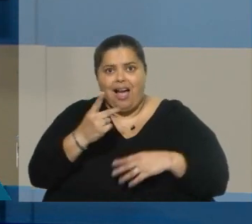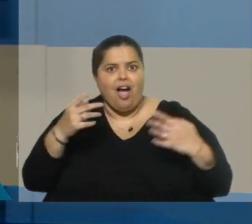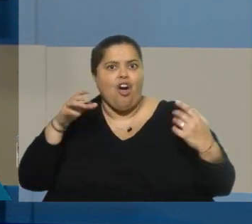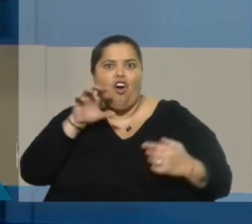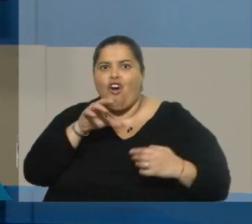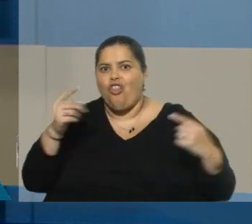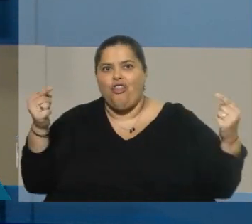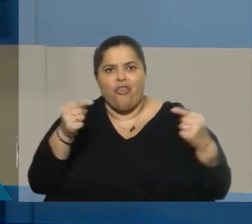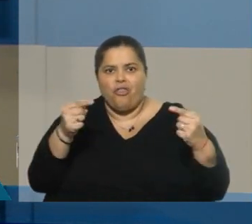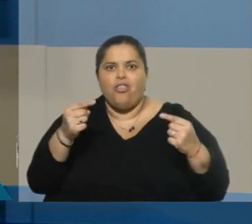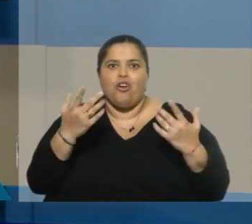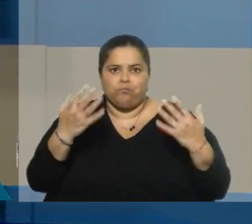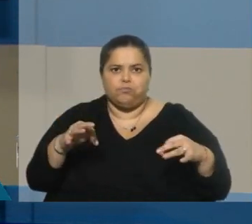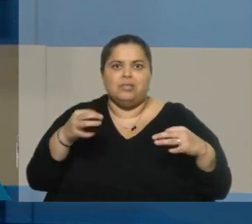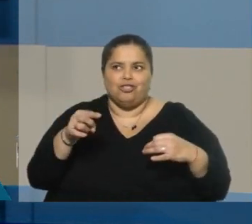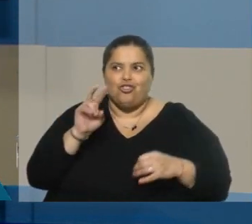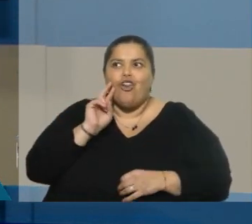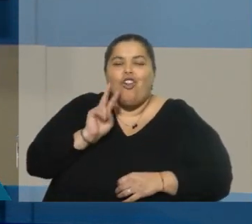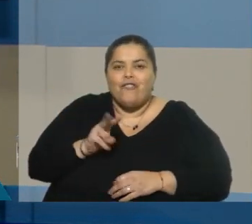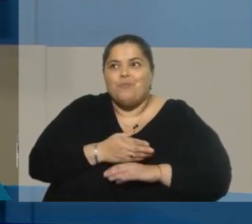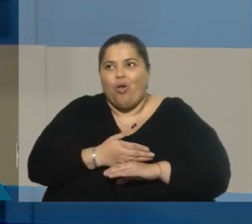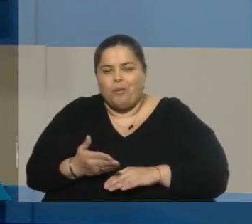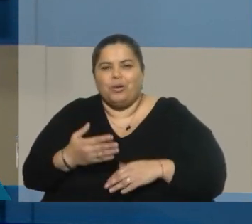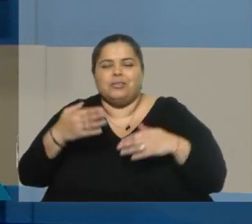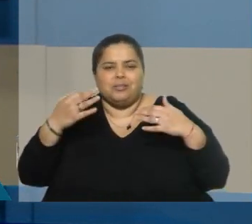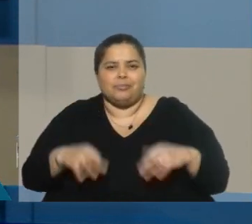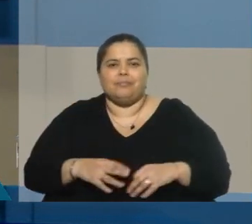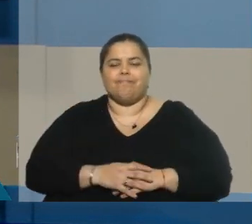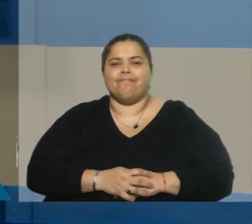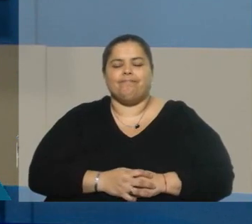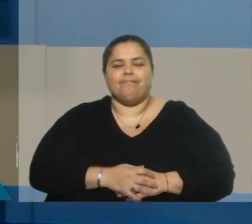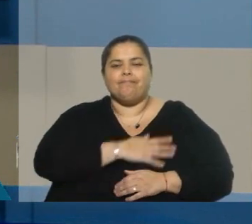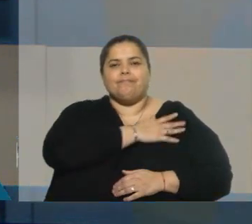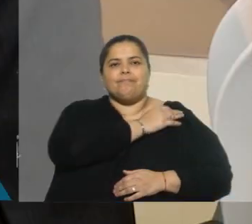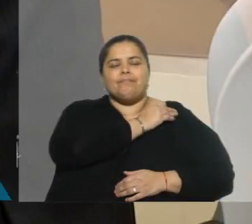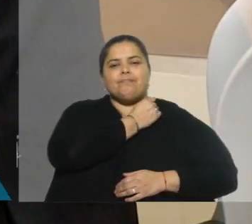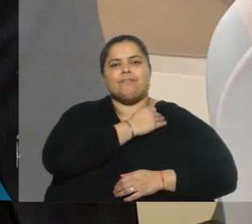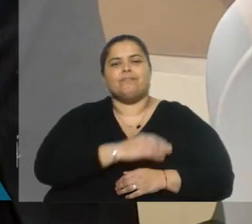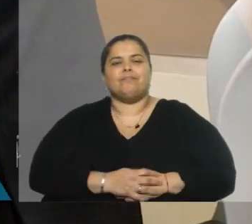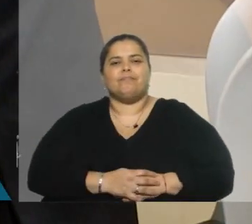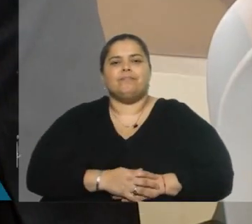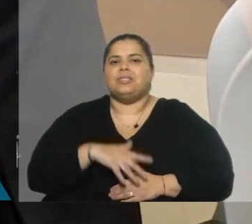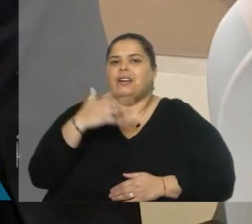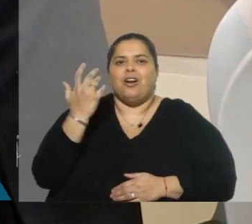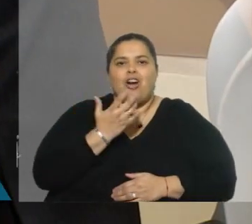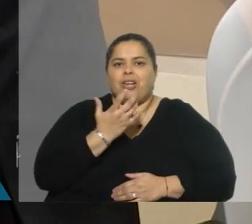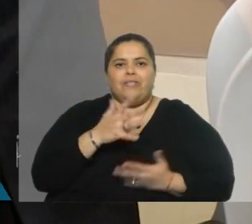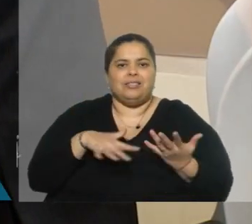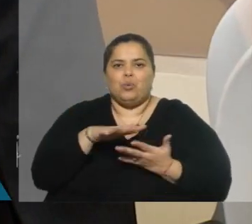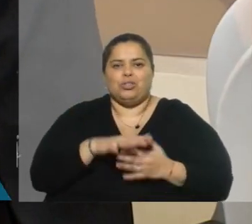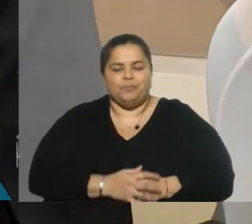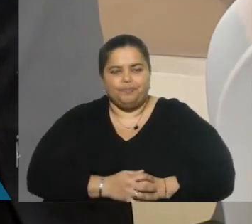en la etapa del mariscal Tito y de todo lo que vino después de la caída de Tito. Terrible entonces, en definitiva.